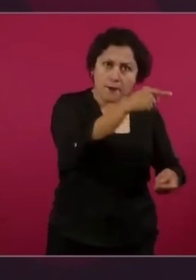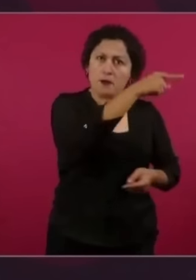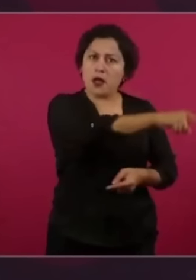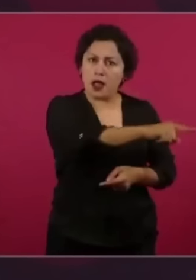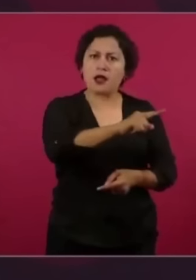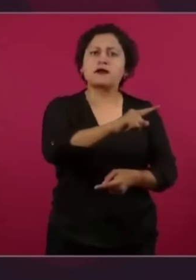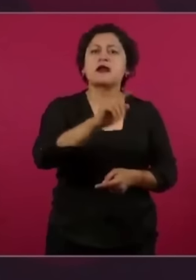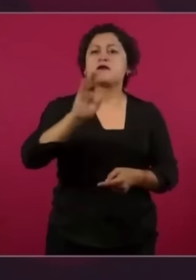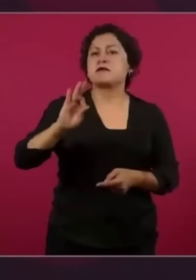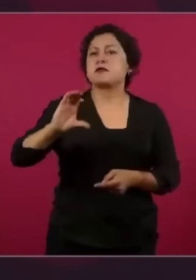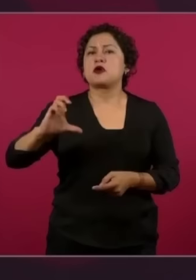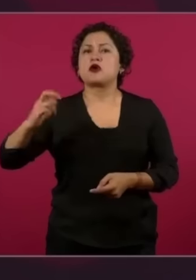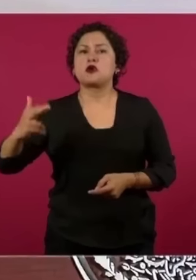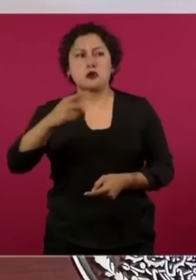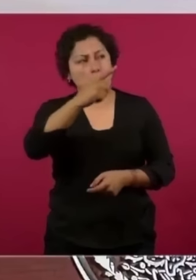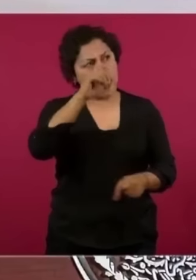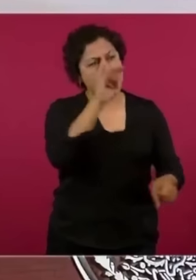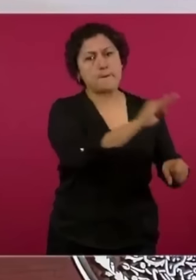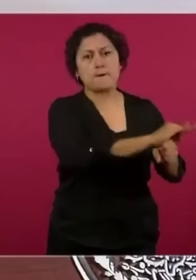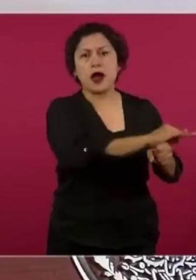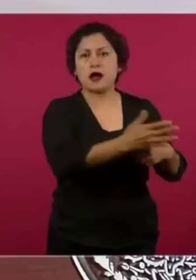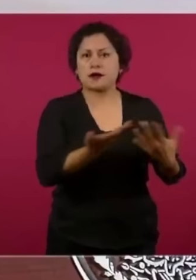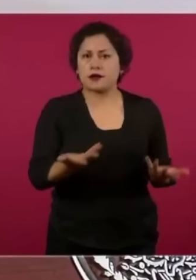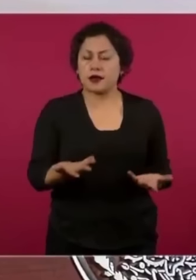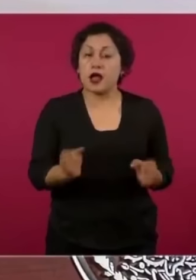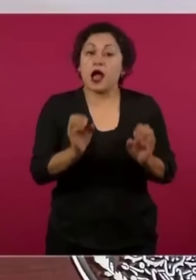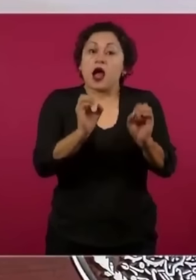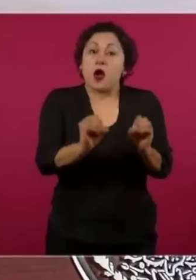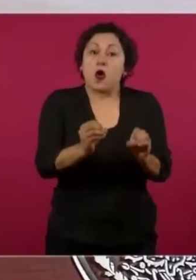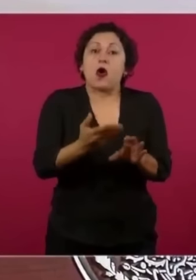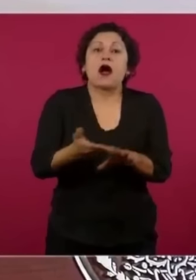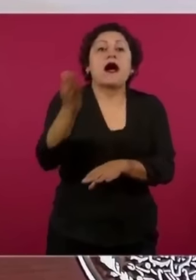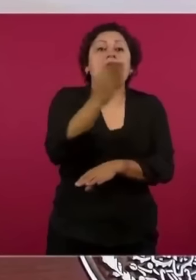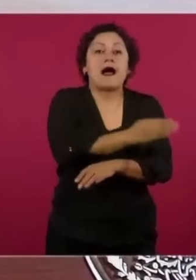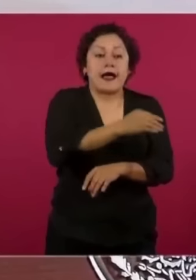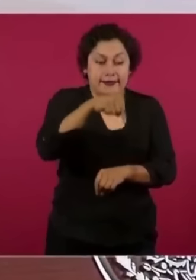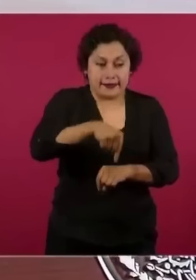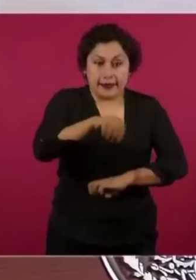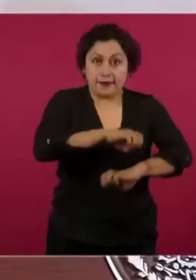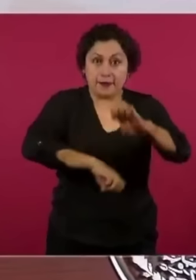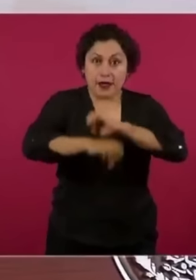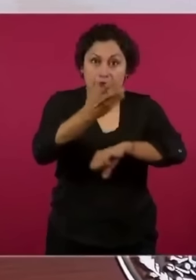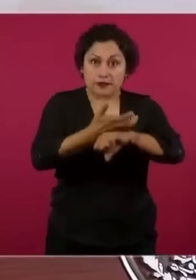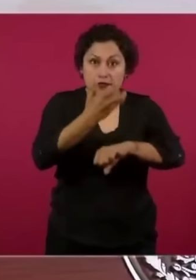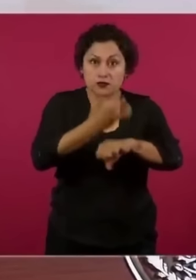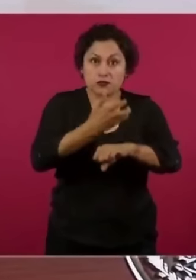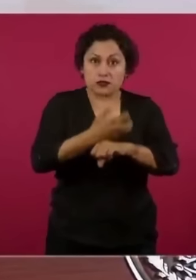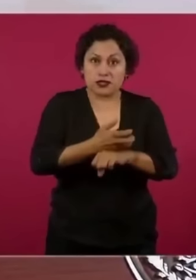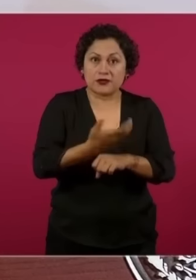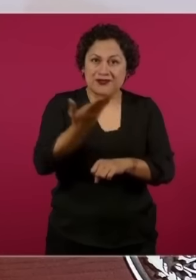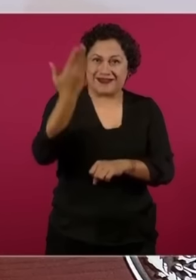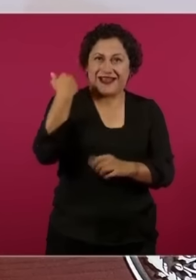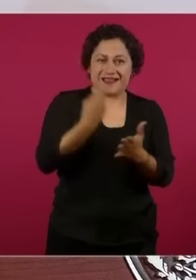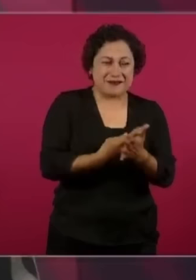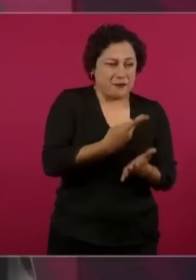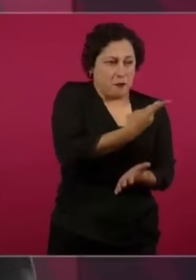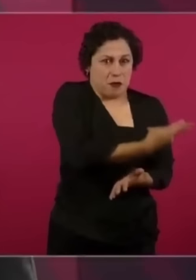Luego los que lo premiaron, la Embajada de Estados Unidos en México, la DEA,